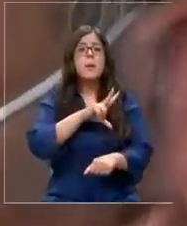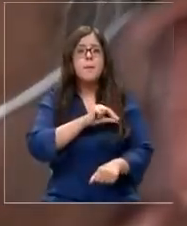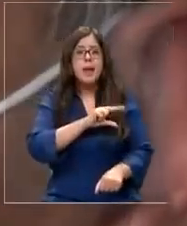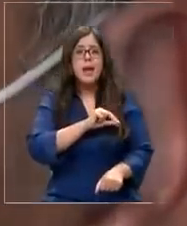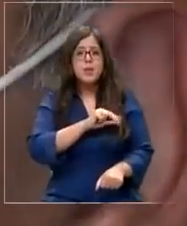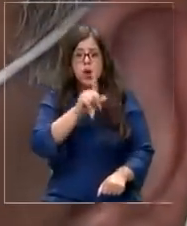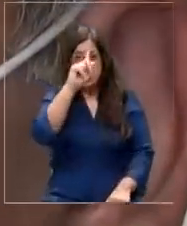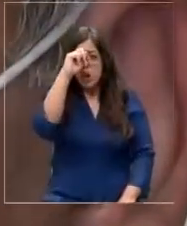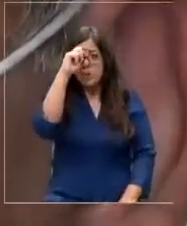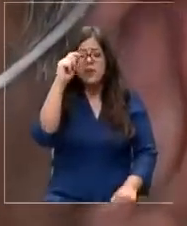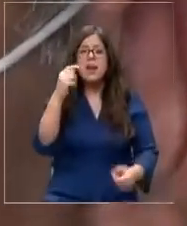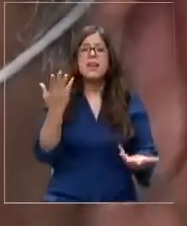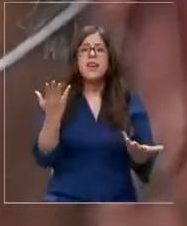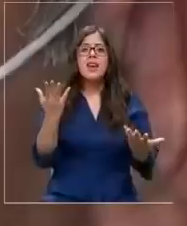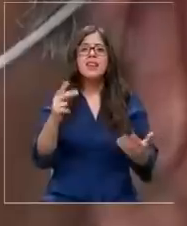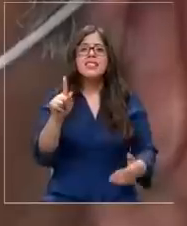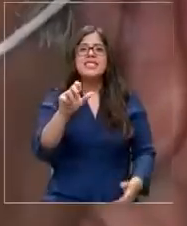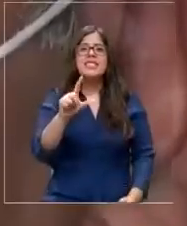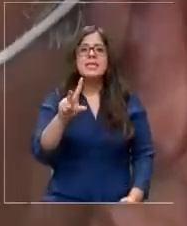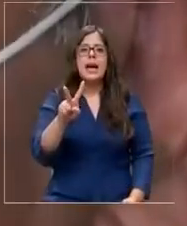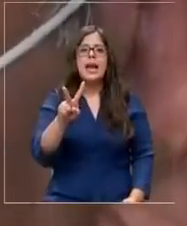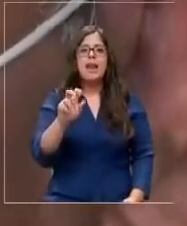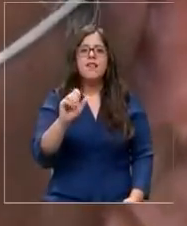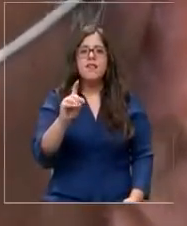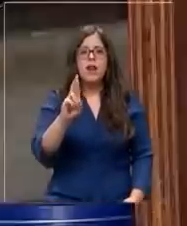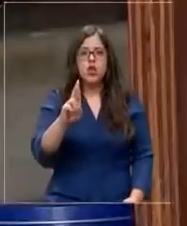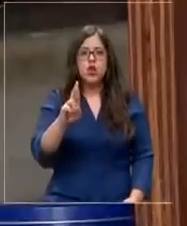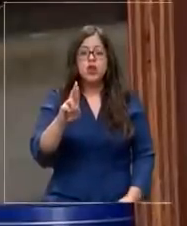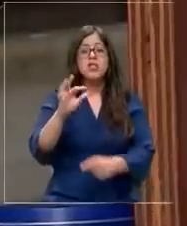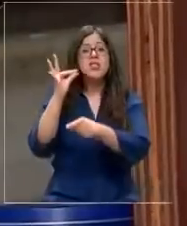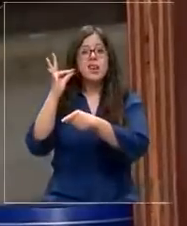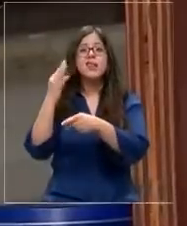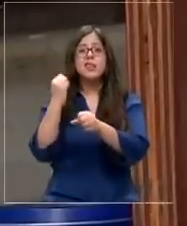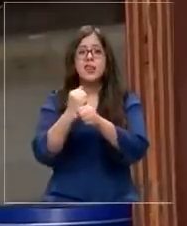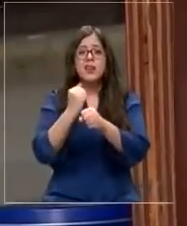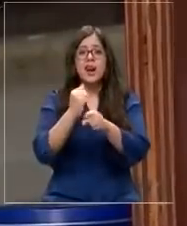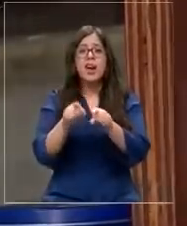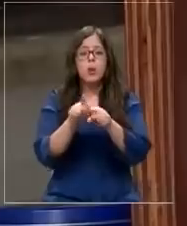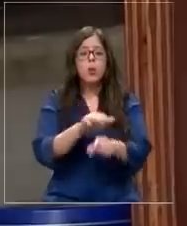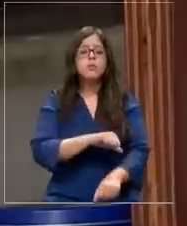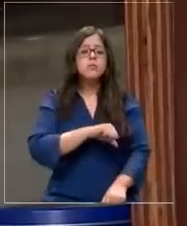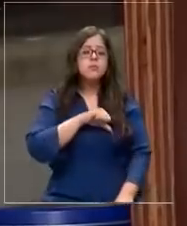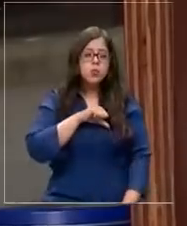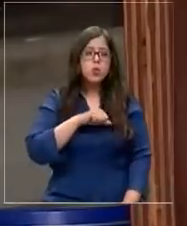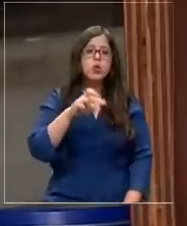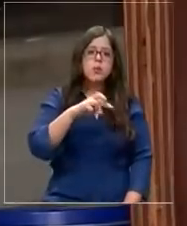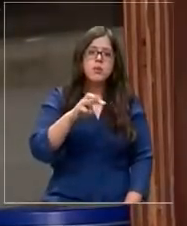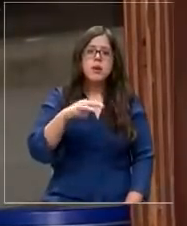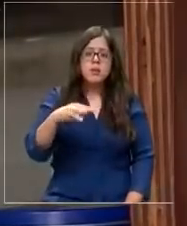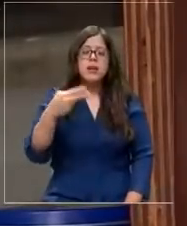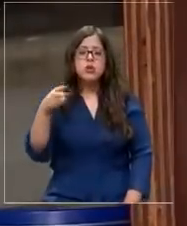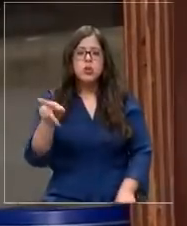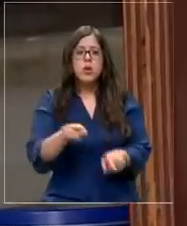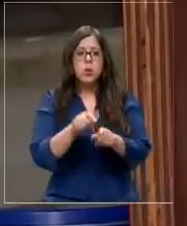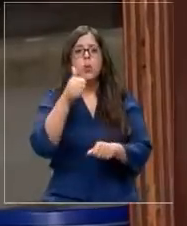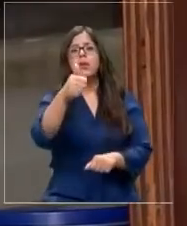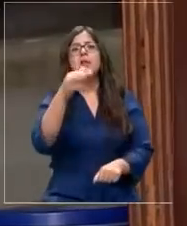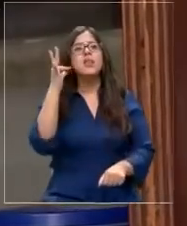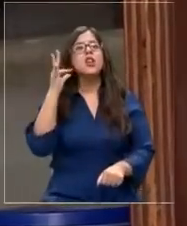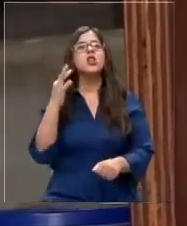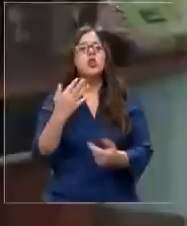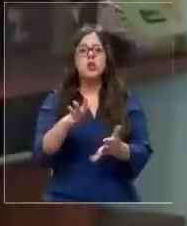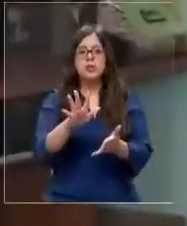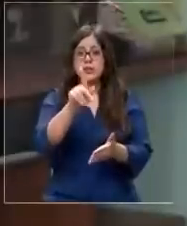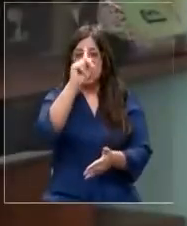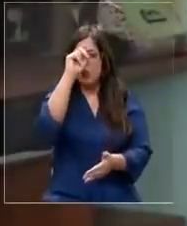por parte del Hospital Salvador donde Ana trabajaba. Póstumo homenaje que llena de orgullo a sus padres entregado por la directora del